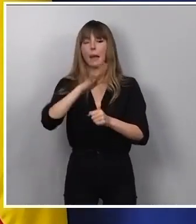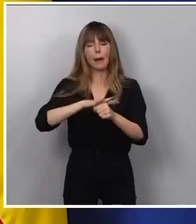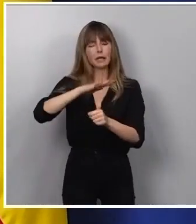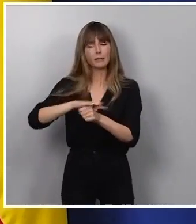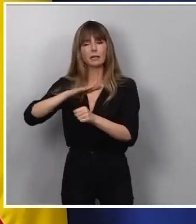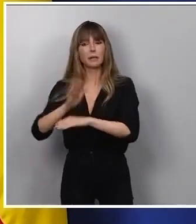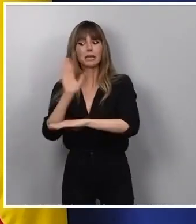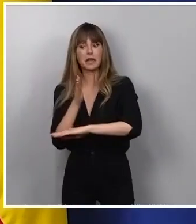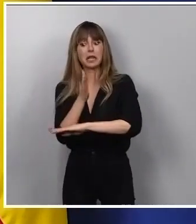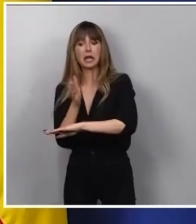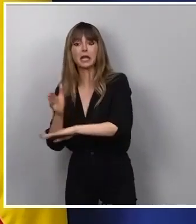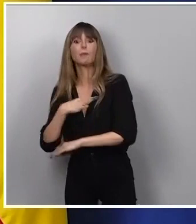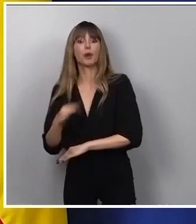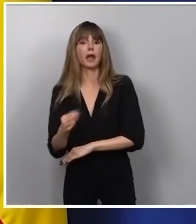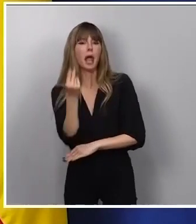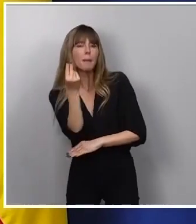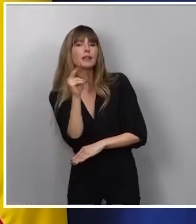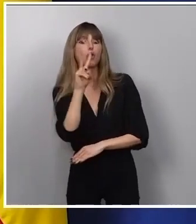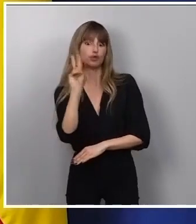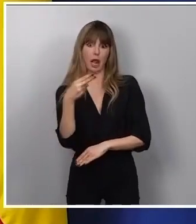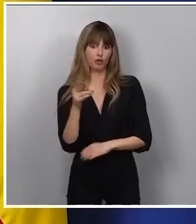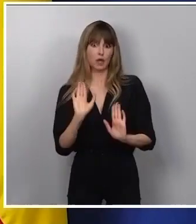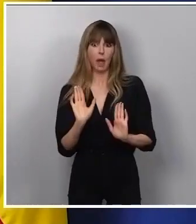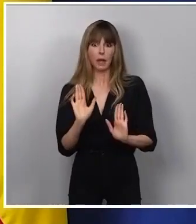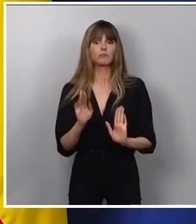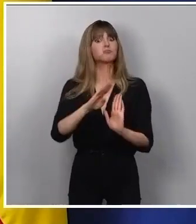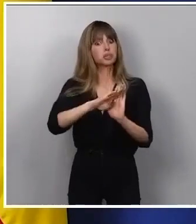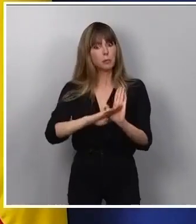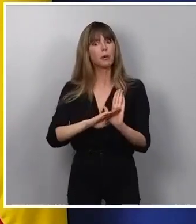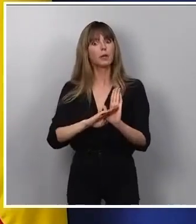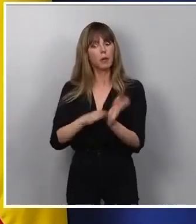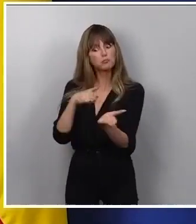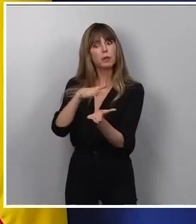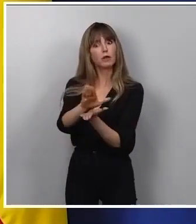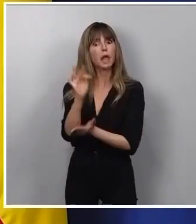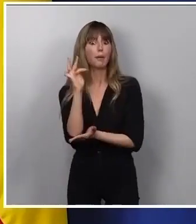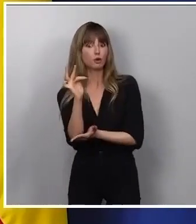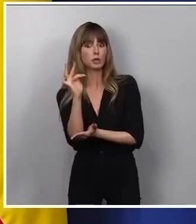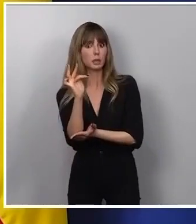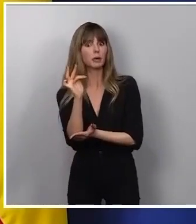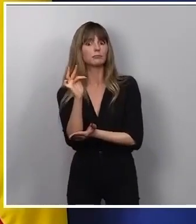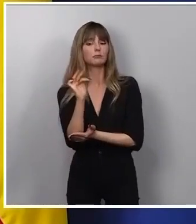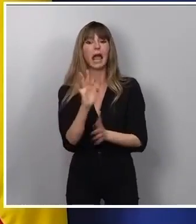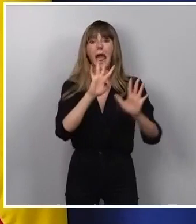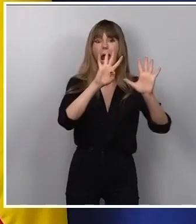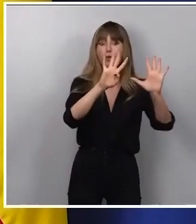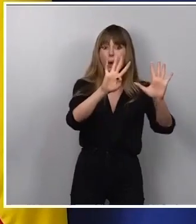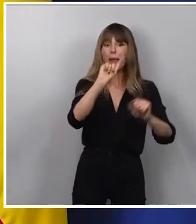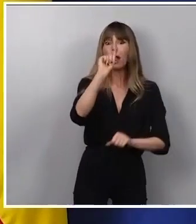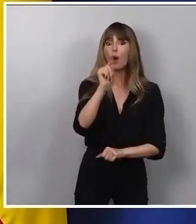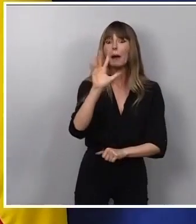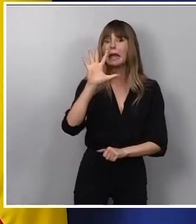cine por dos euros. Y, por lo tanto, es una medida que tiene un impacto nacional porque se verán beneficiados hasta 9,5